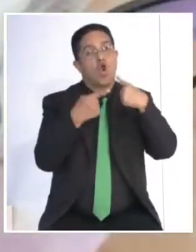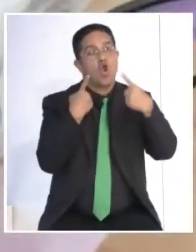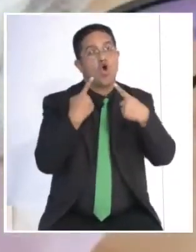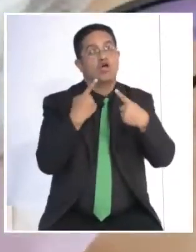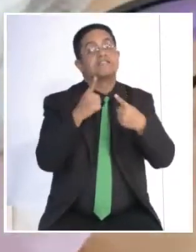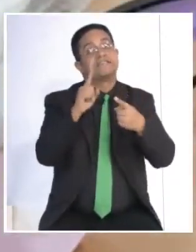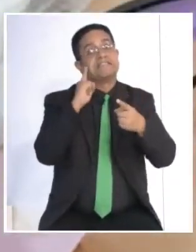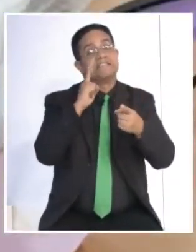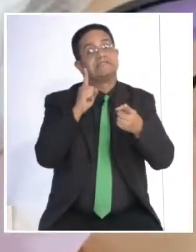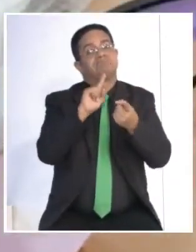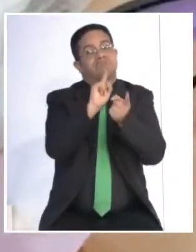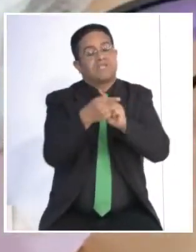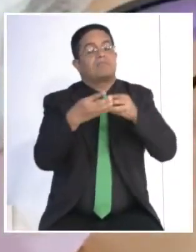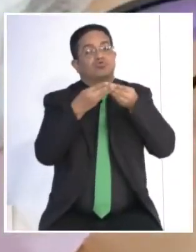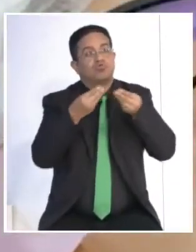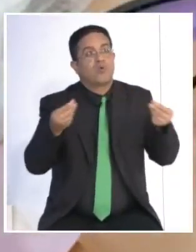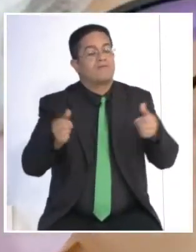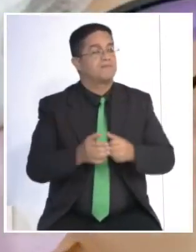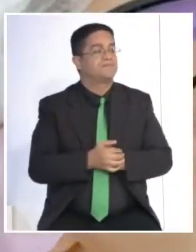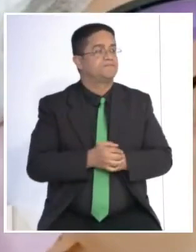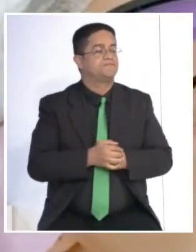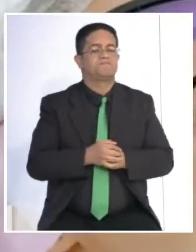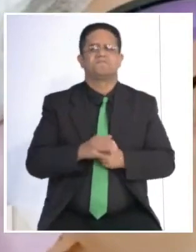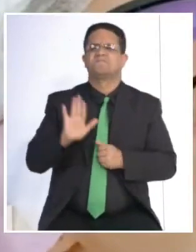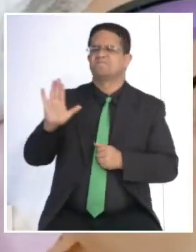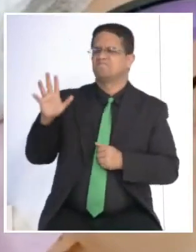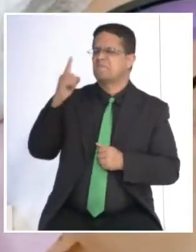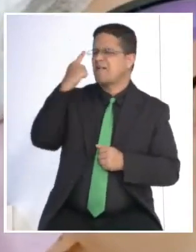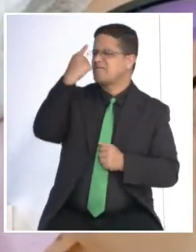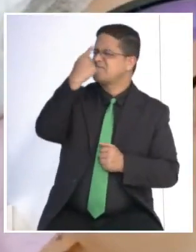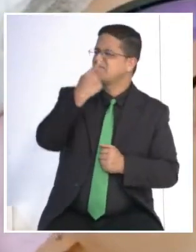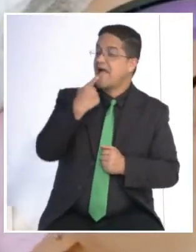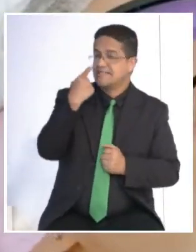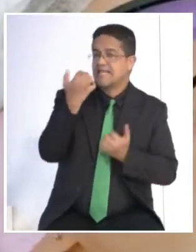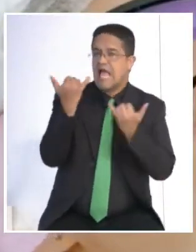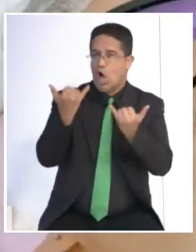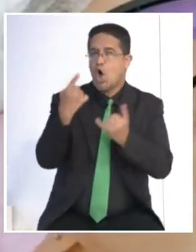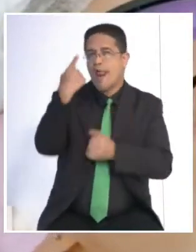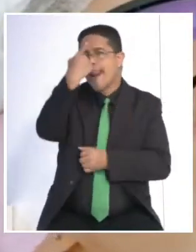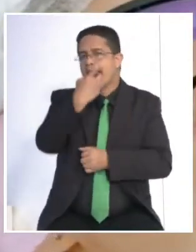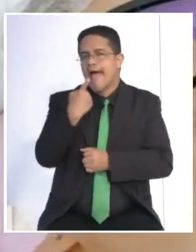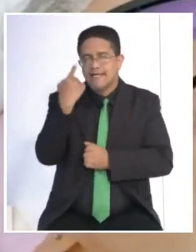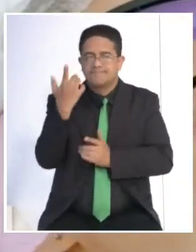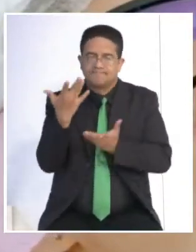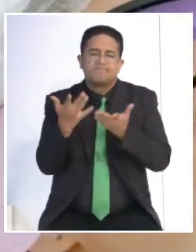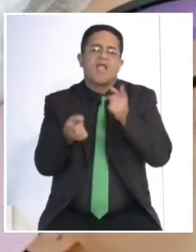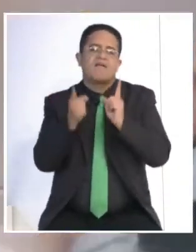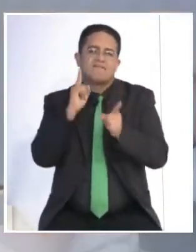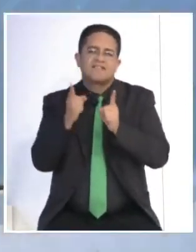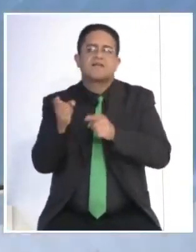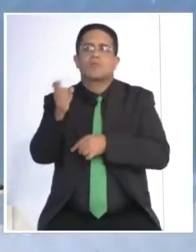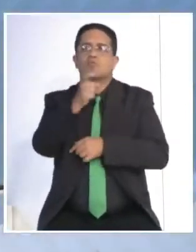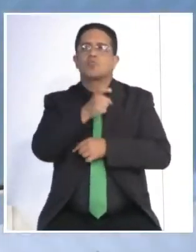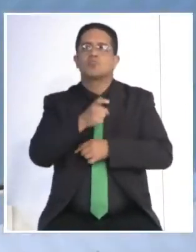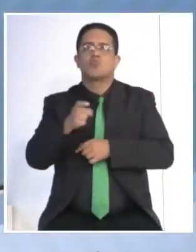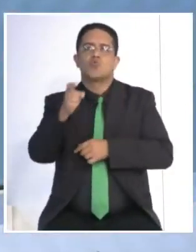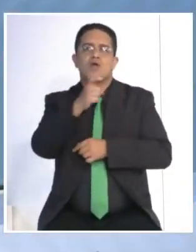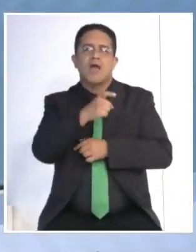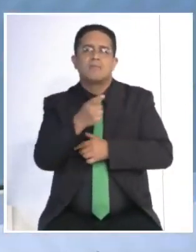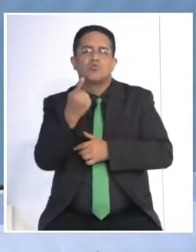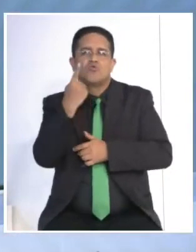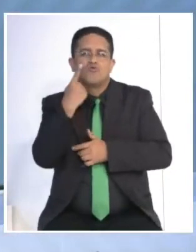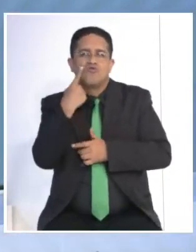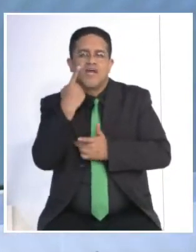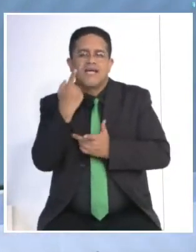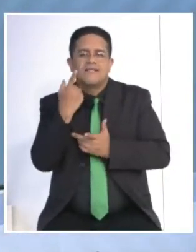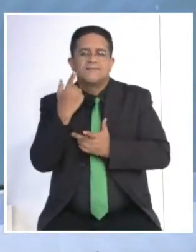cicatriz hipertrófica o que lo idea. En la parte facial, vamos a ver, porque a veces buscamos alternativas que nos hagan sentir y